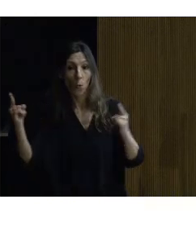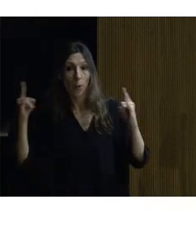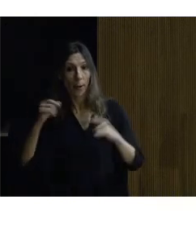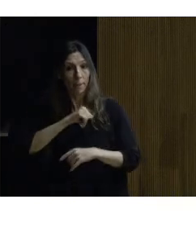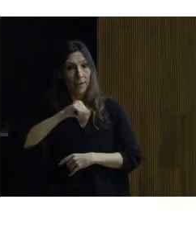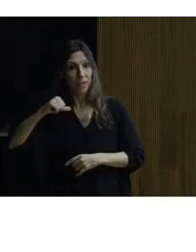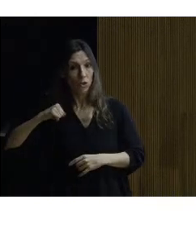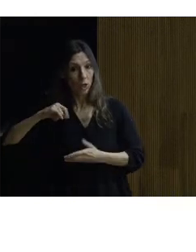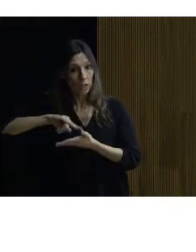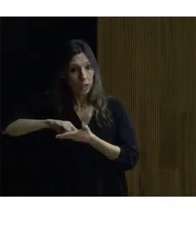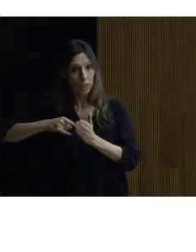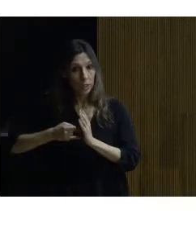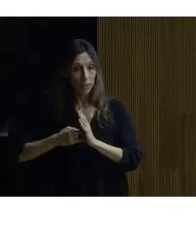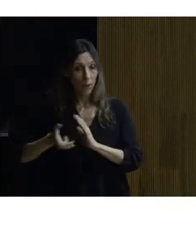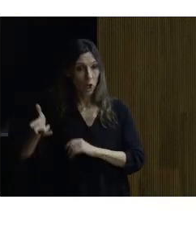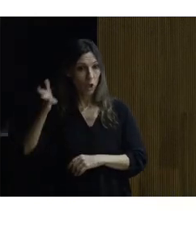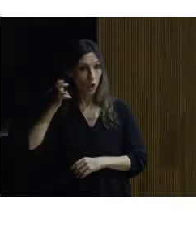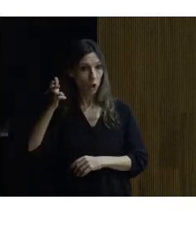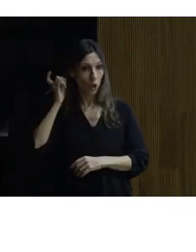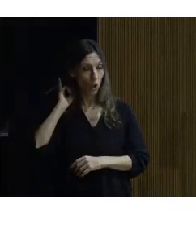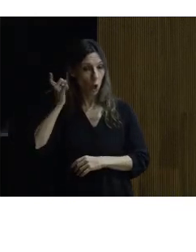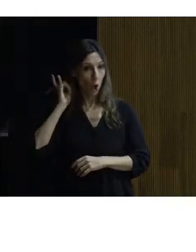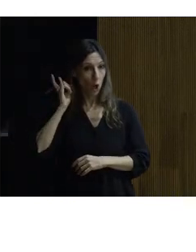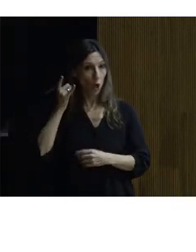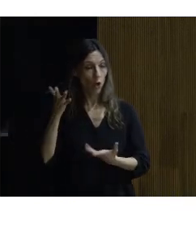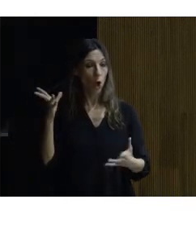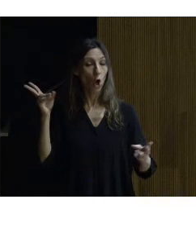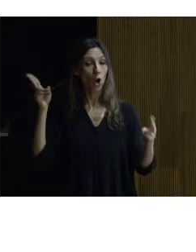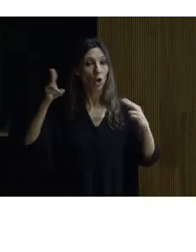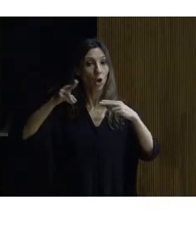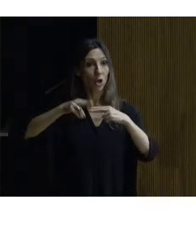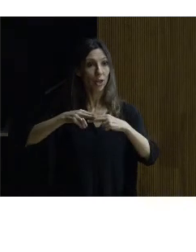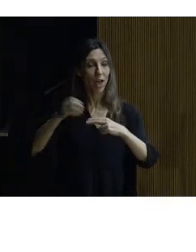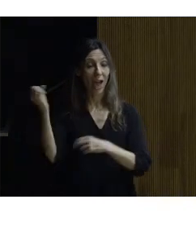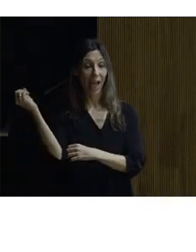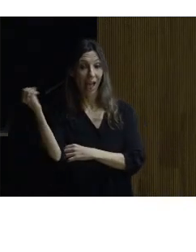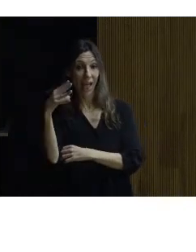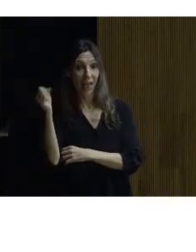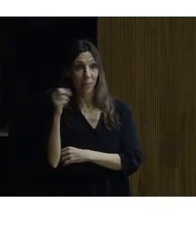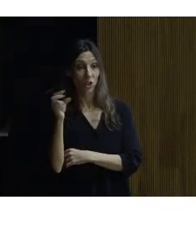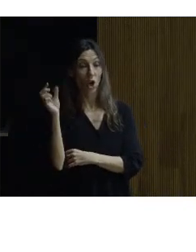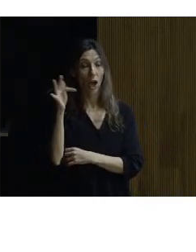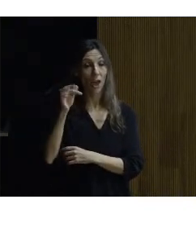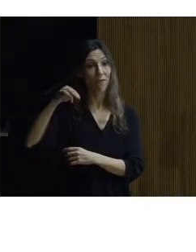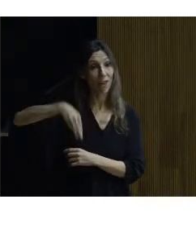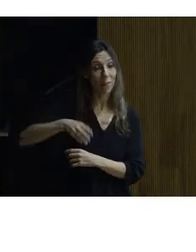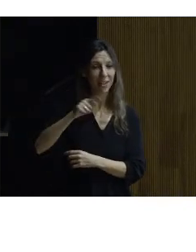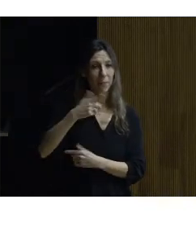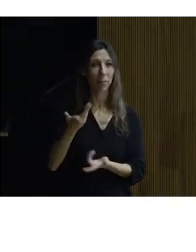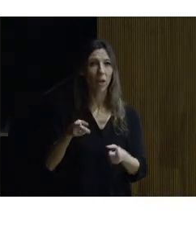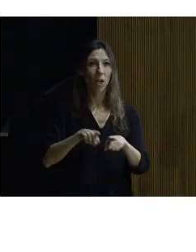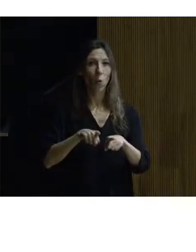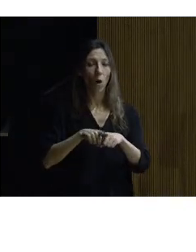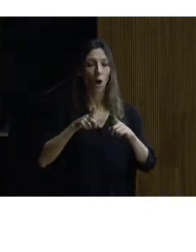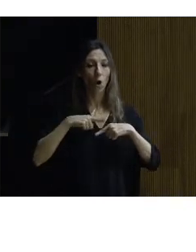caso el sistema de sonido se conecta un emisor de FM se utiliza un receptor de FM con un lazo de inducción de collar un cable que se coloca